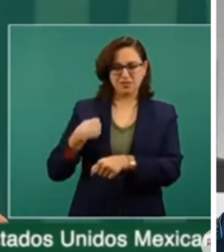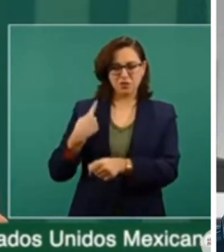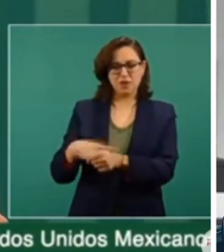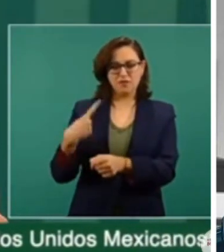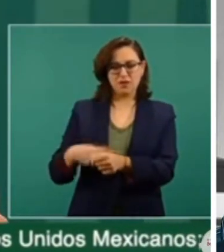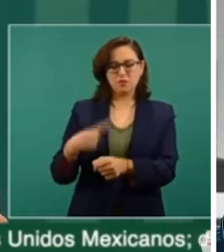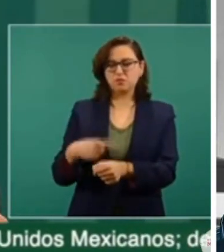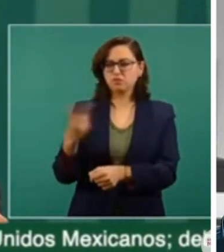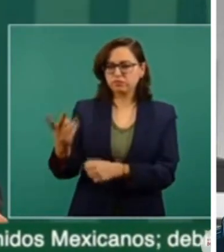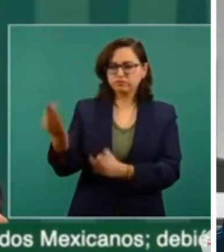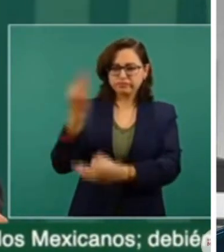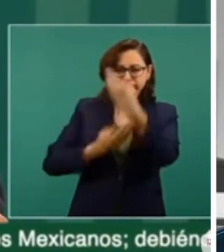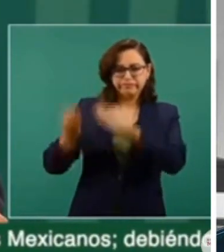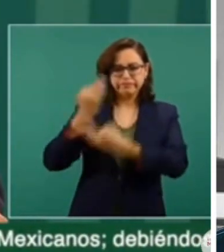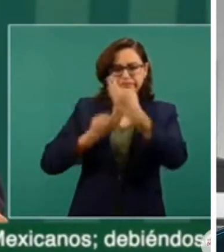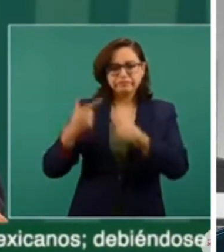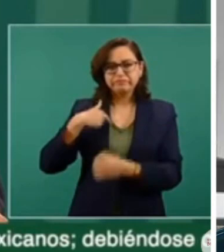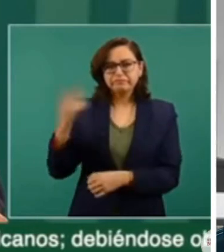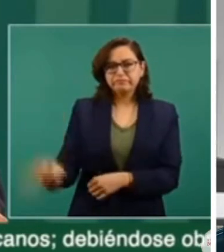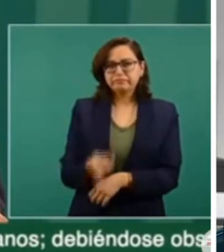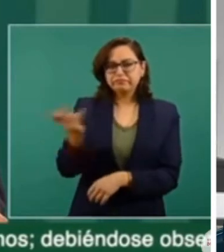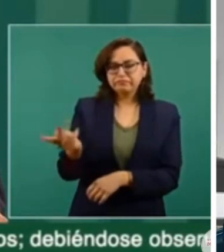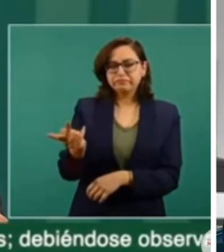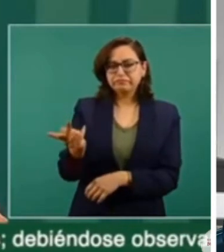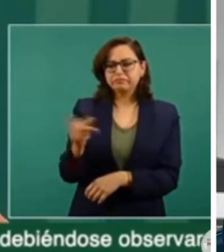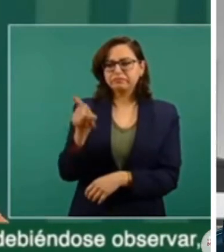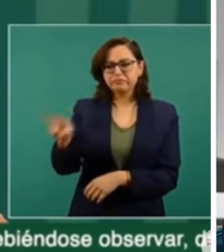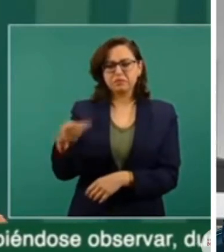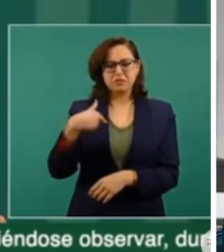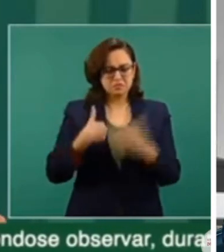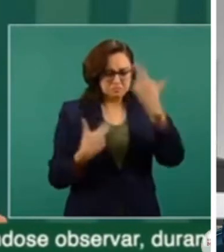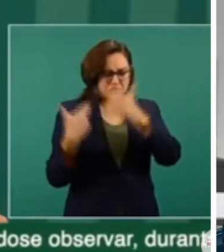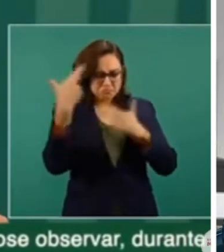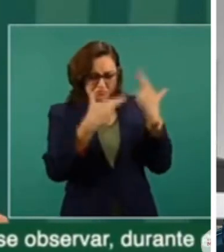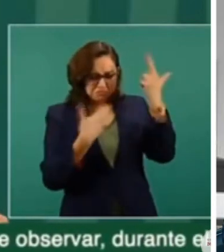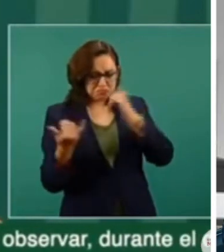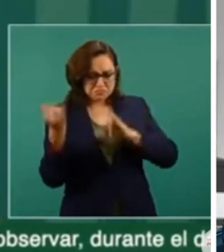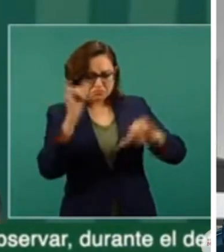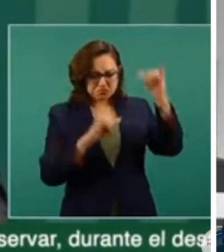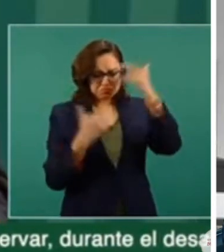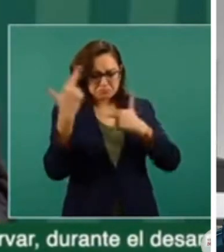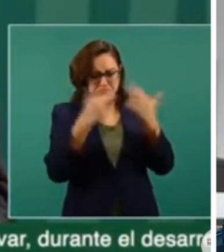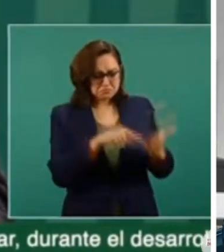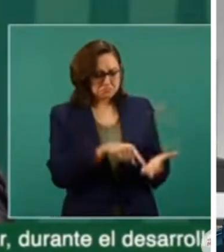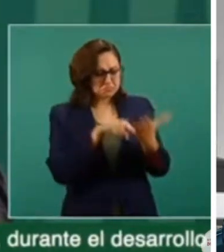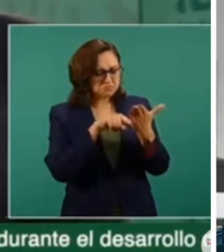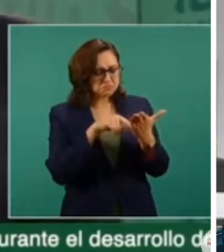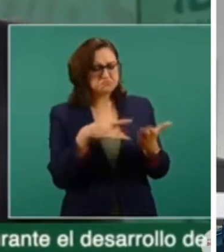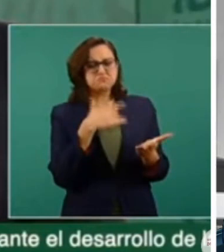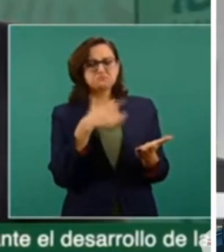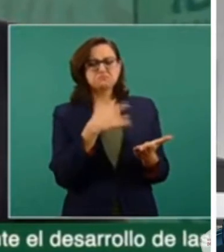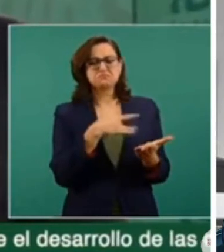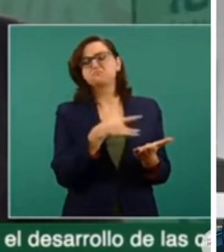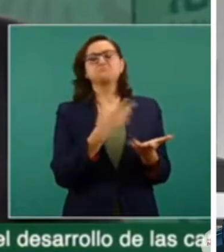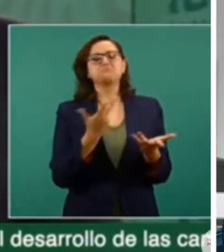y ellos revisaron mis estudios y llegaron a la conclusión de